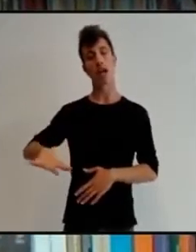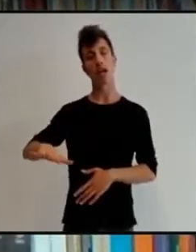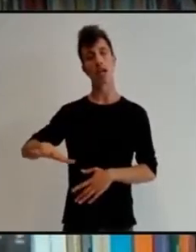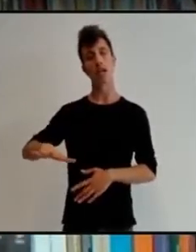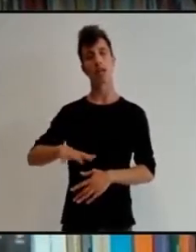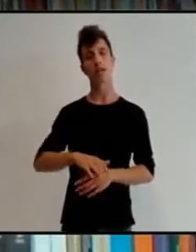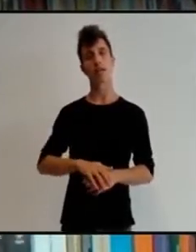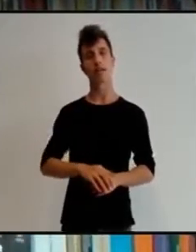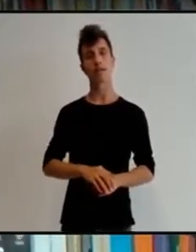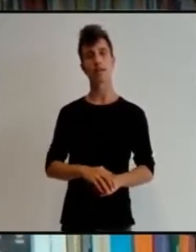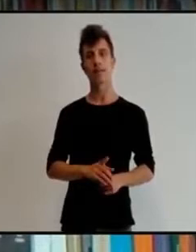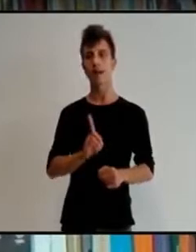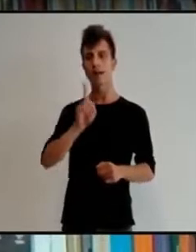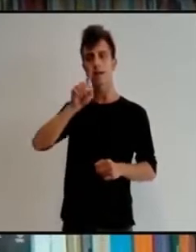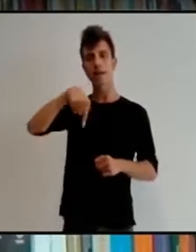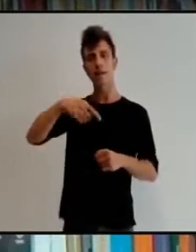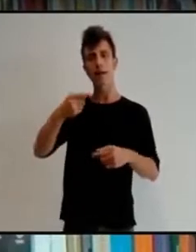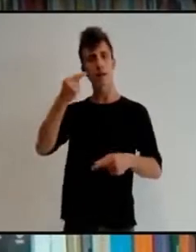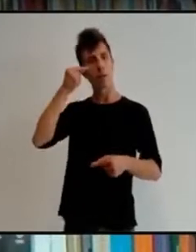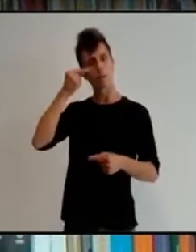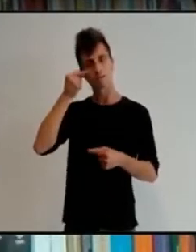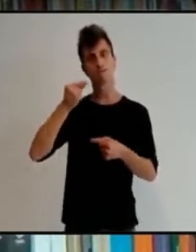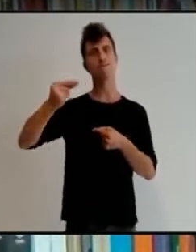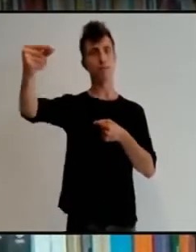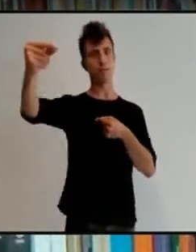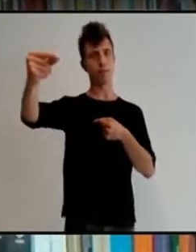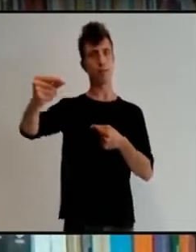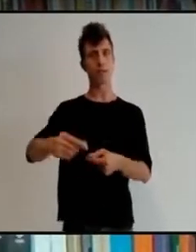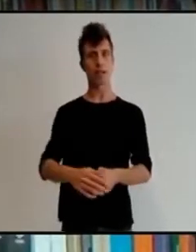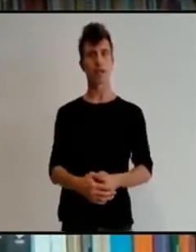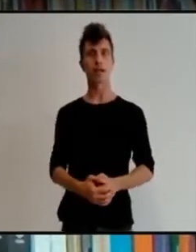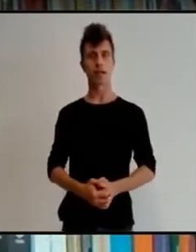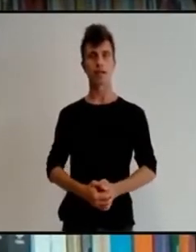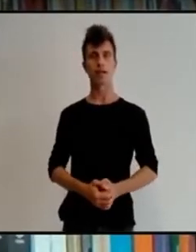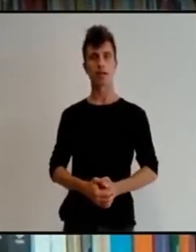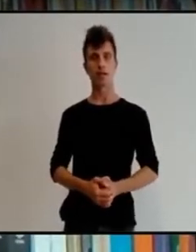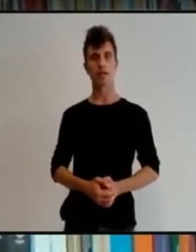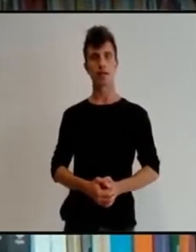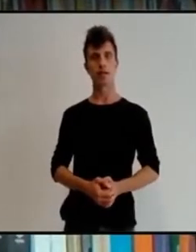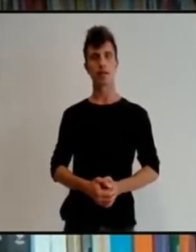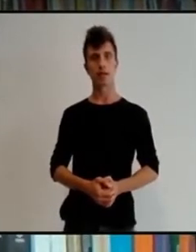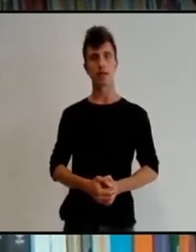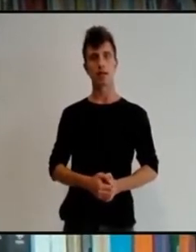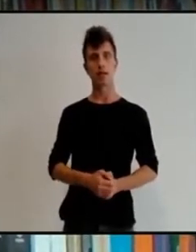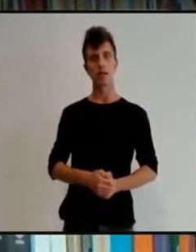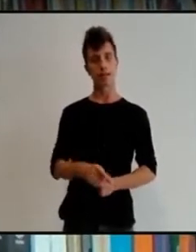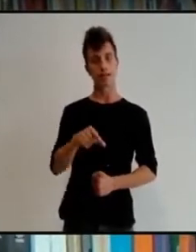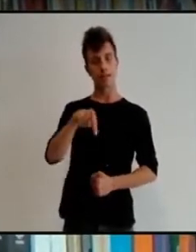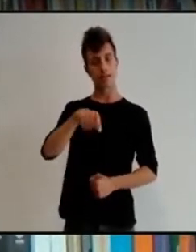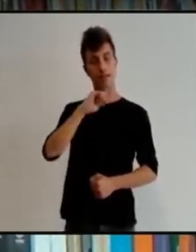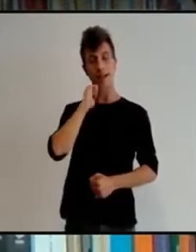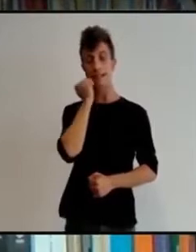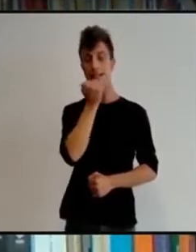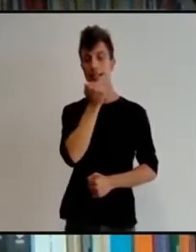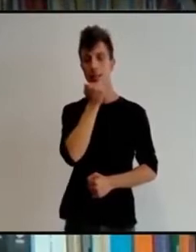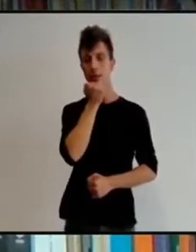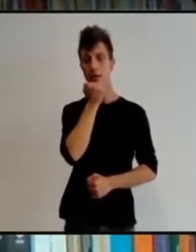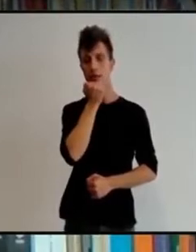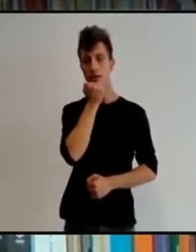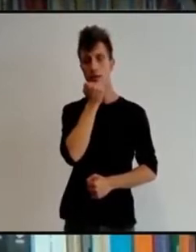muchísimo más allá. Porque esta moción es importante para quienes